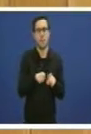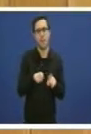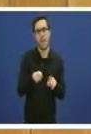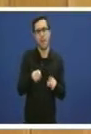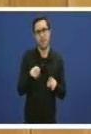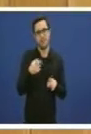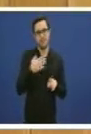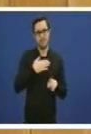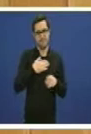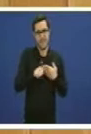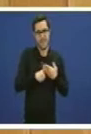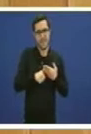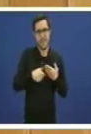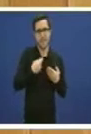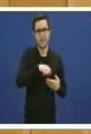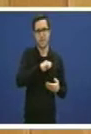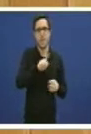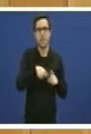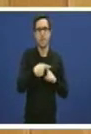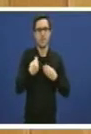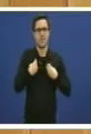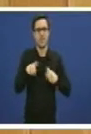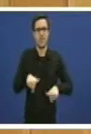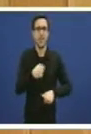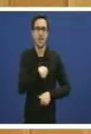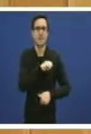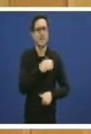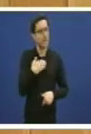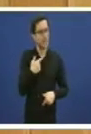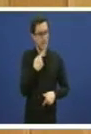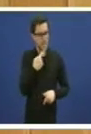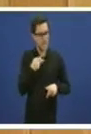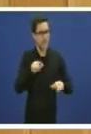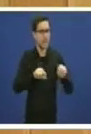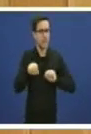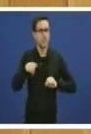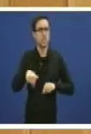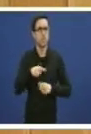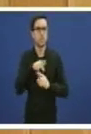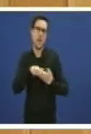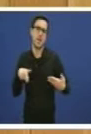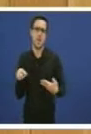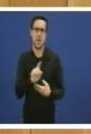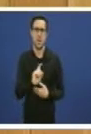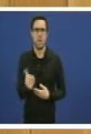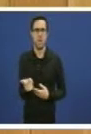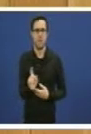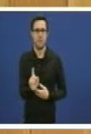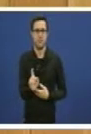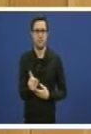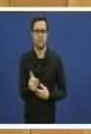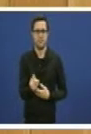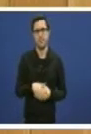España isto tampouco o decide Galicia como verán igual que o extensión do dereito previsto na lei de saúde